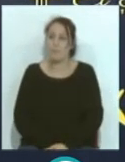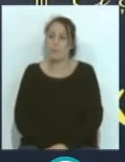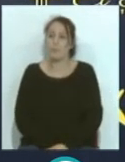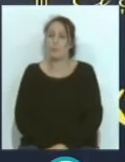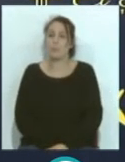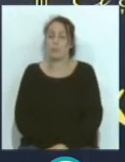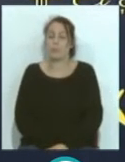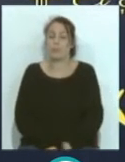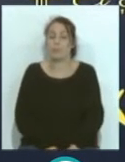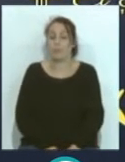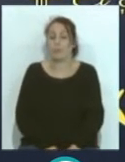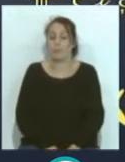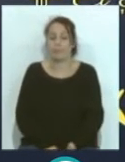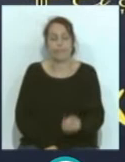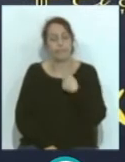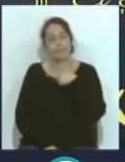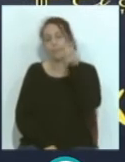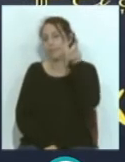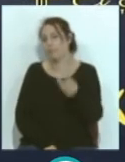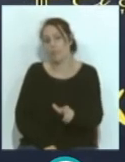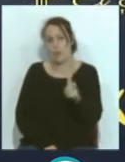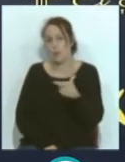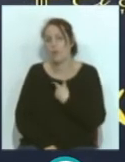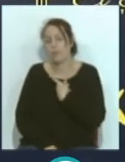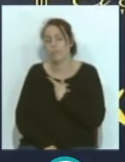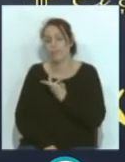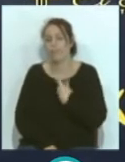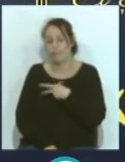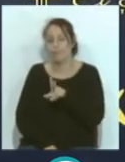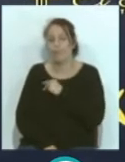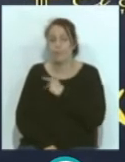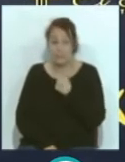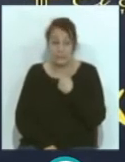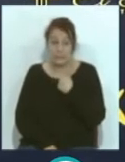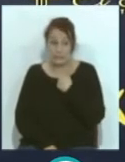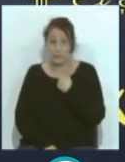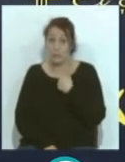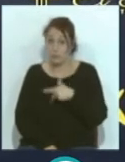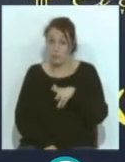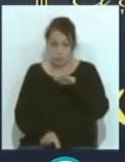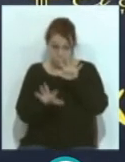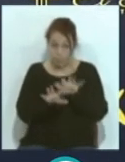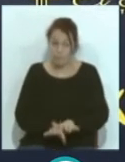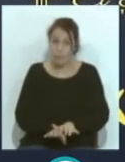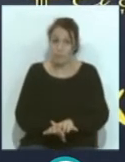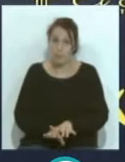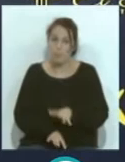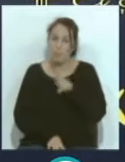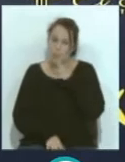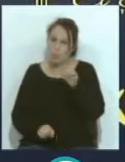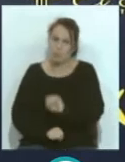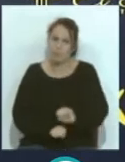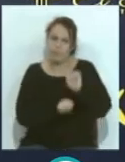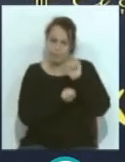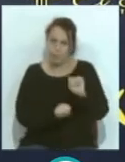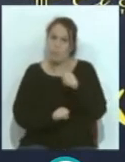y es una persona que merece la pena y como lo conozco, por eso lo defenderé